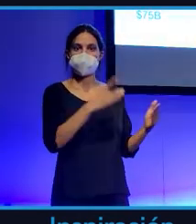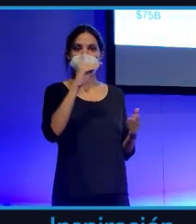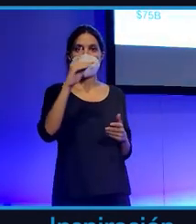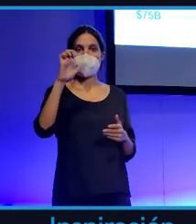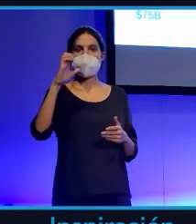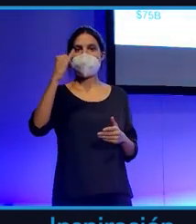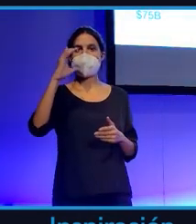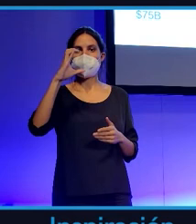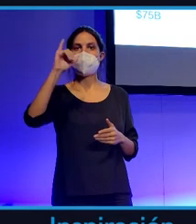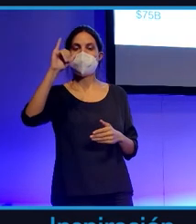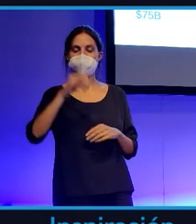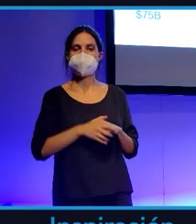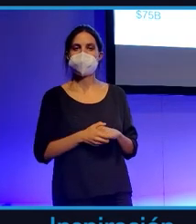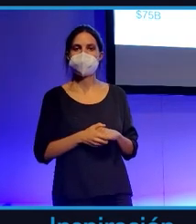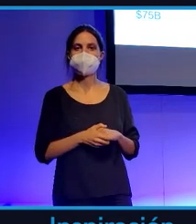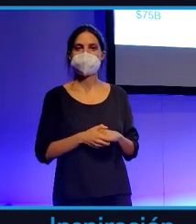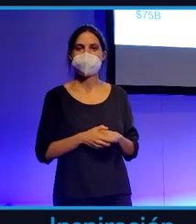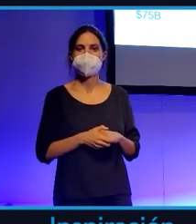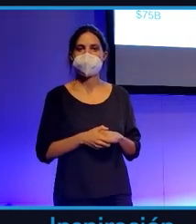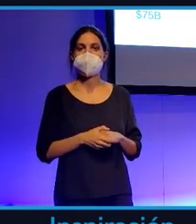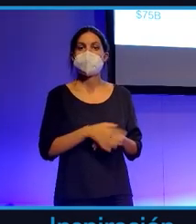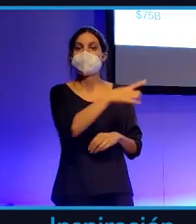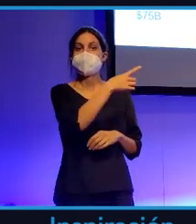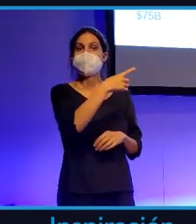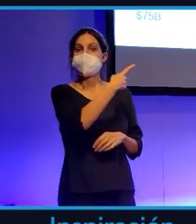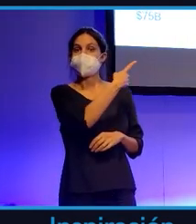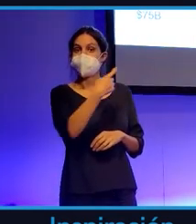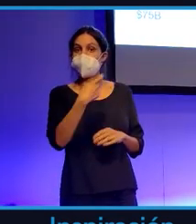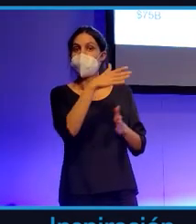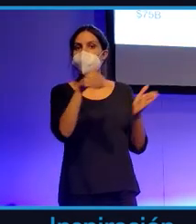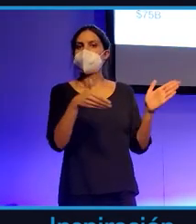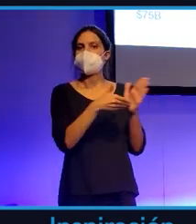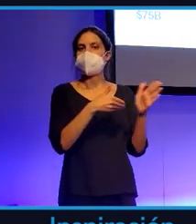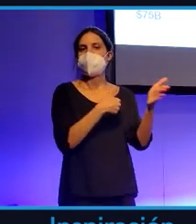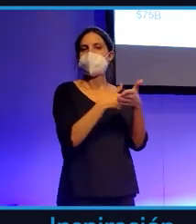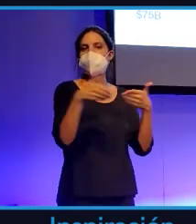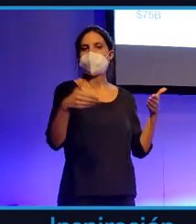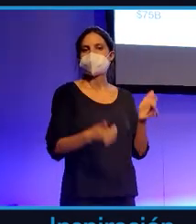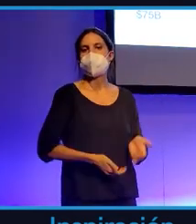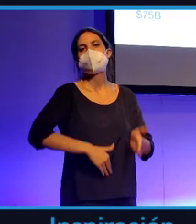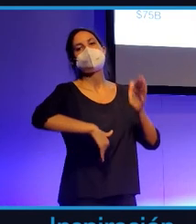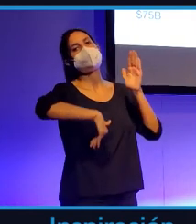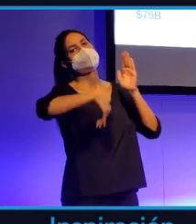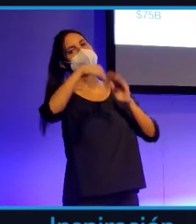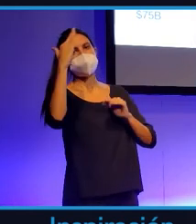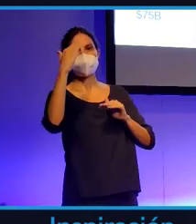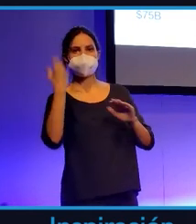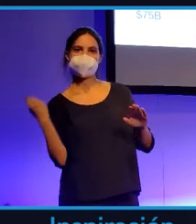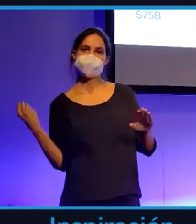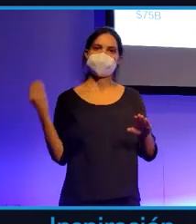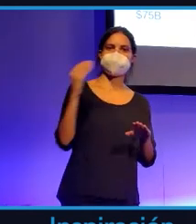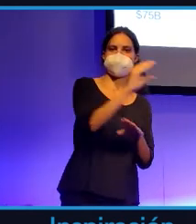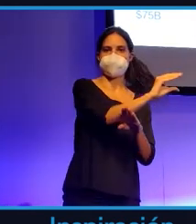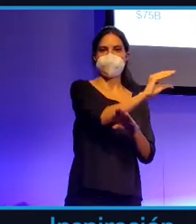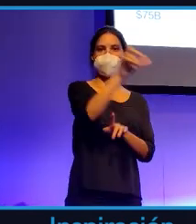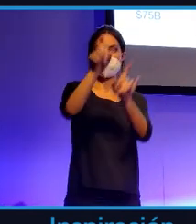proyectos de DeFi, tenemos más de 100.000 millones invertidos. Ha invertido 100.000 millones la gente